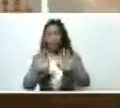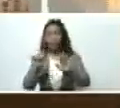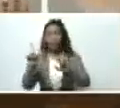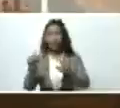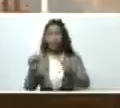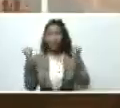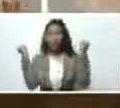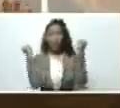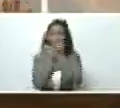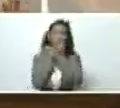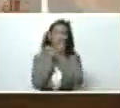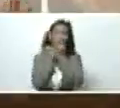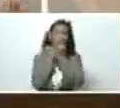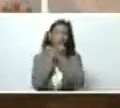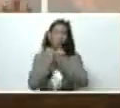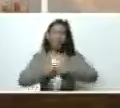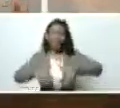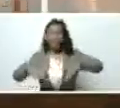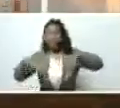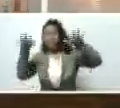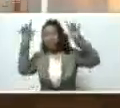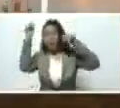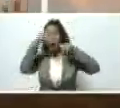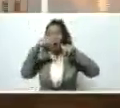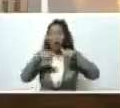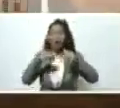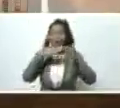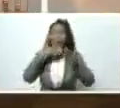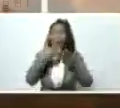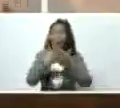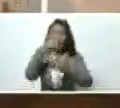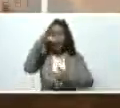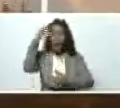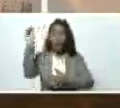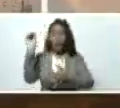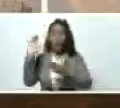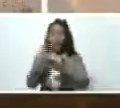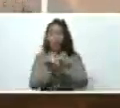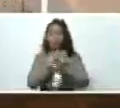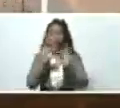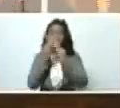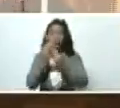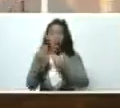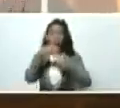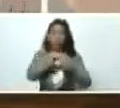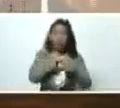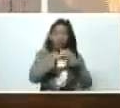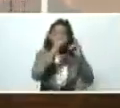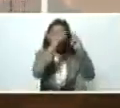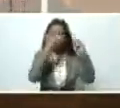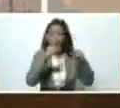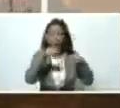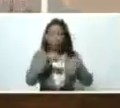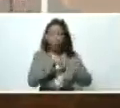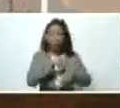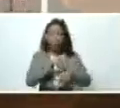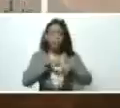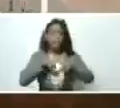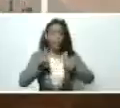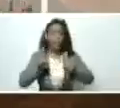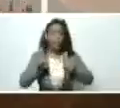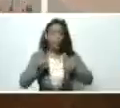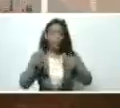colapsó en el día de hoy, pues gracias a Dios que habíamos sacado a las familias que las tenemos en refugio en estos momentos, pero